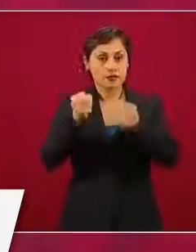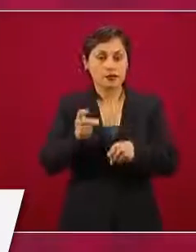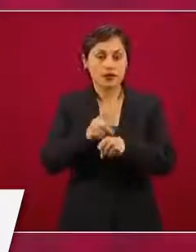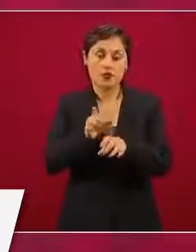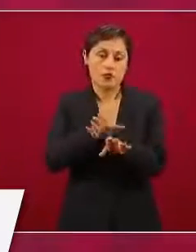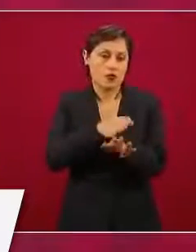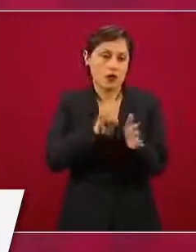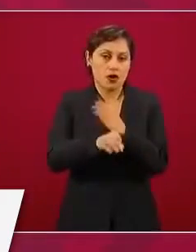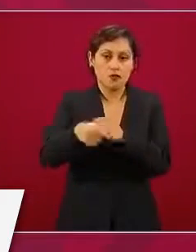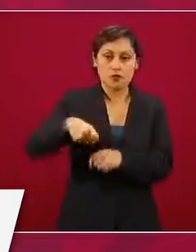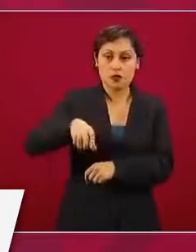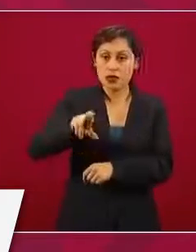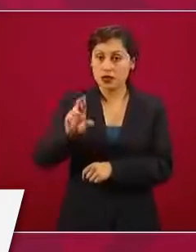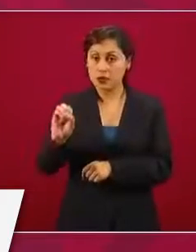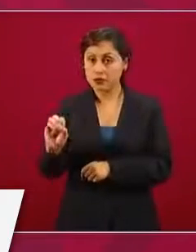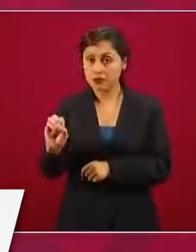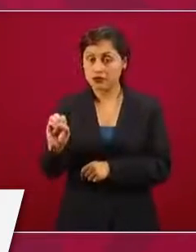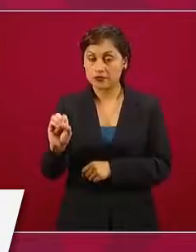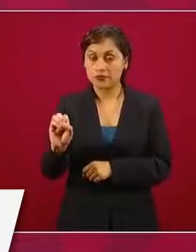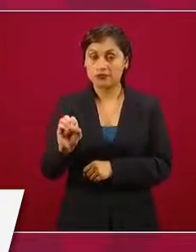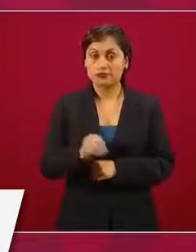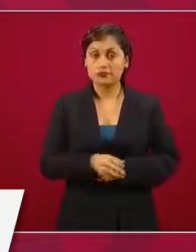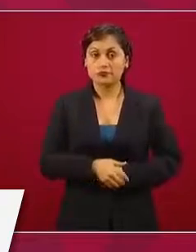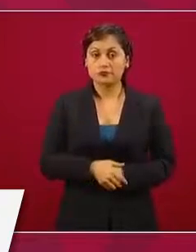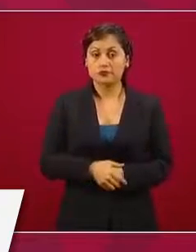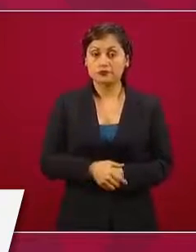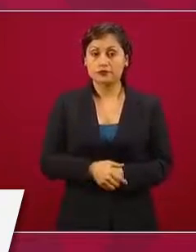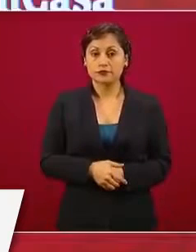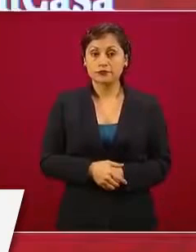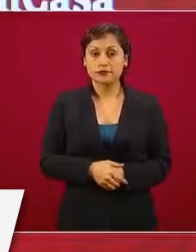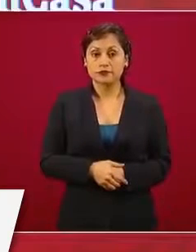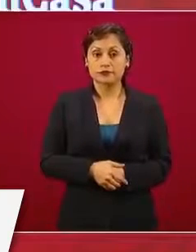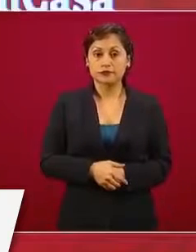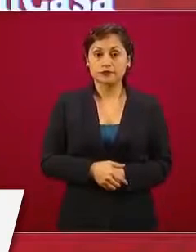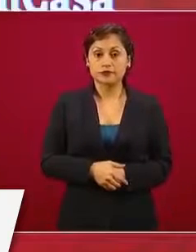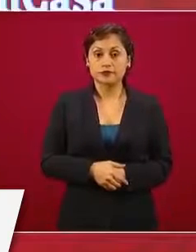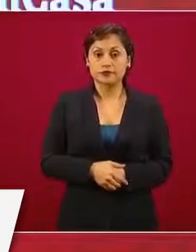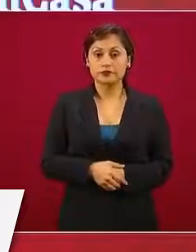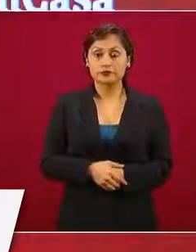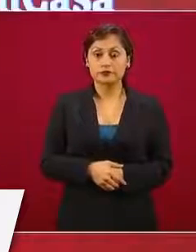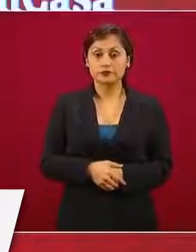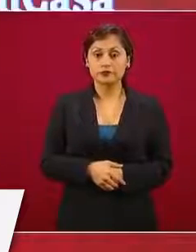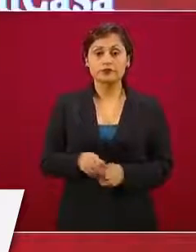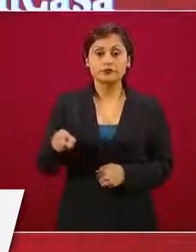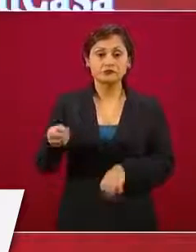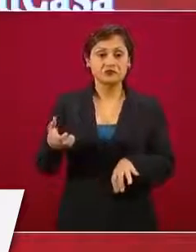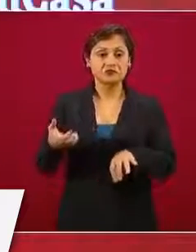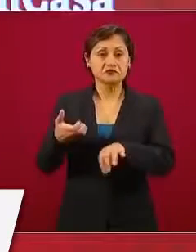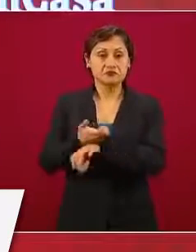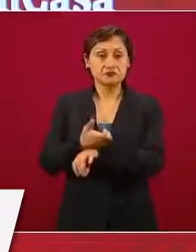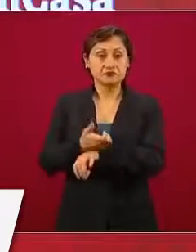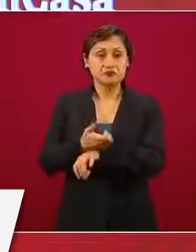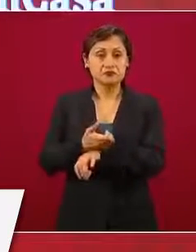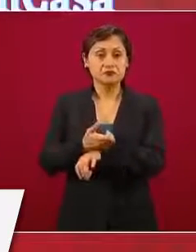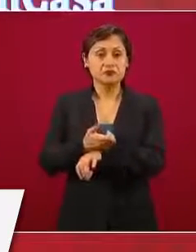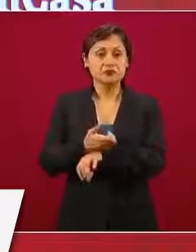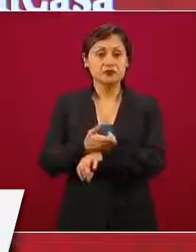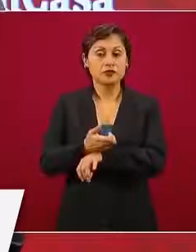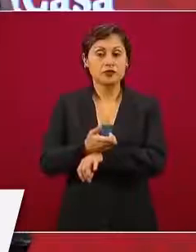ha habido disminución,